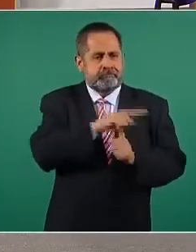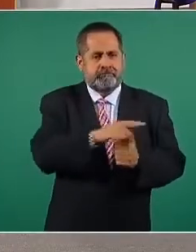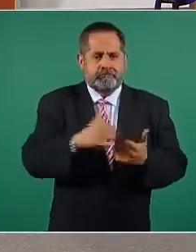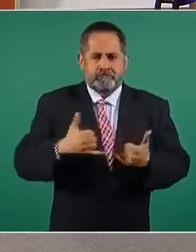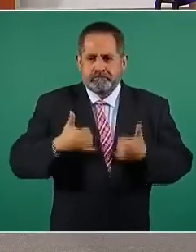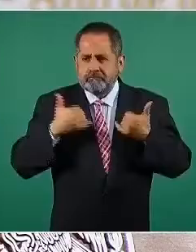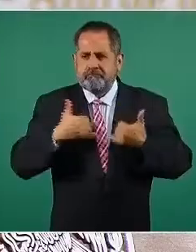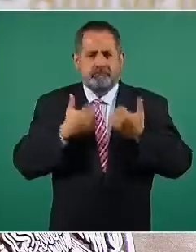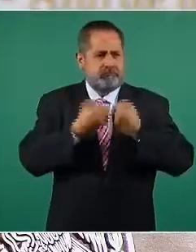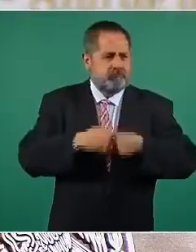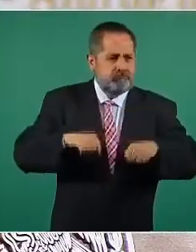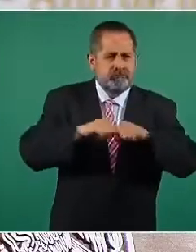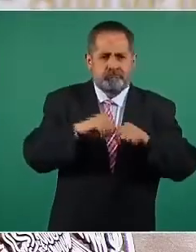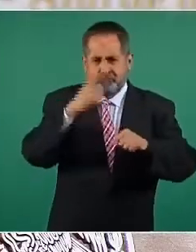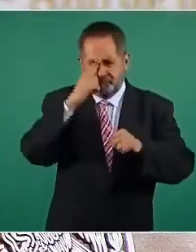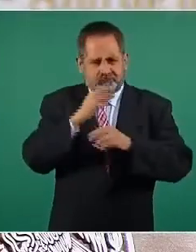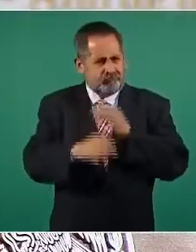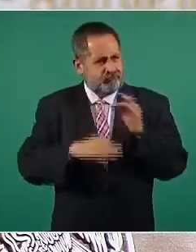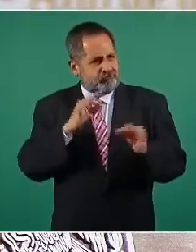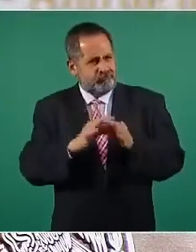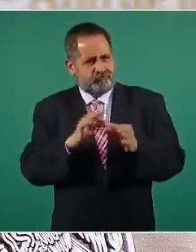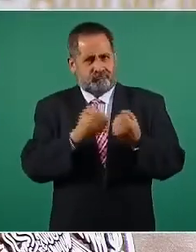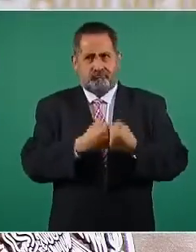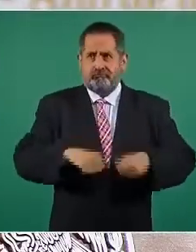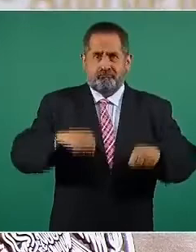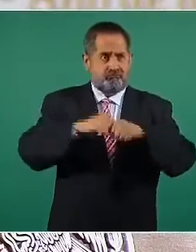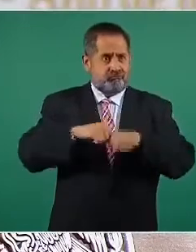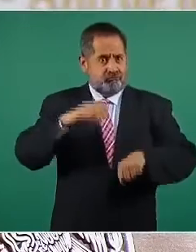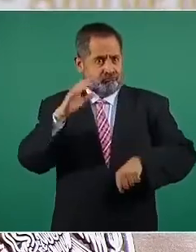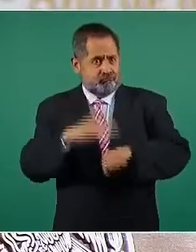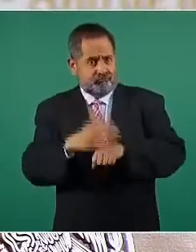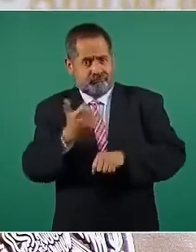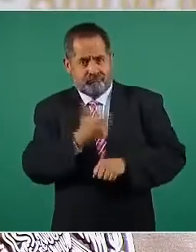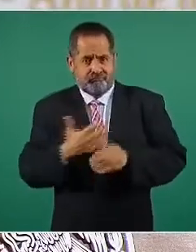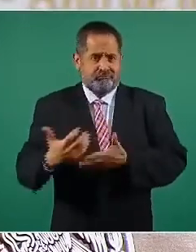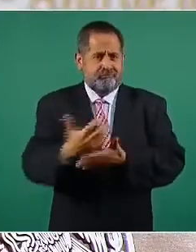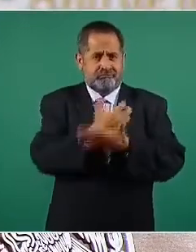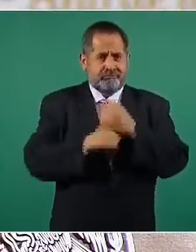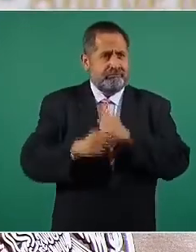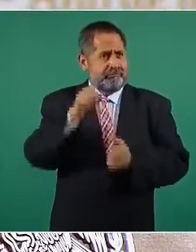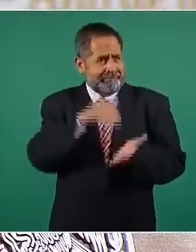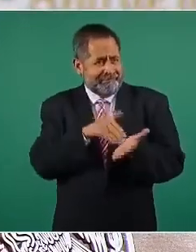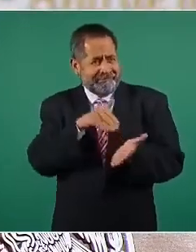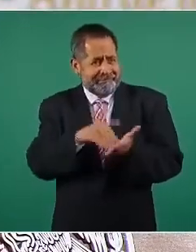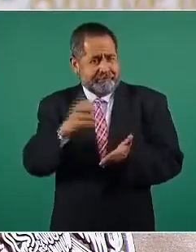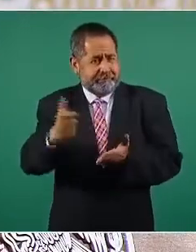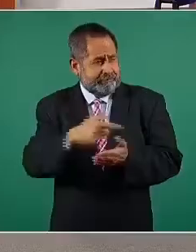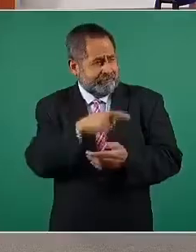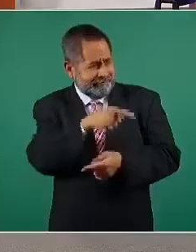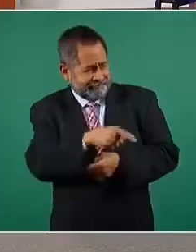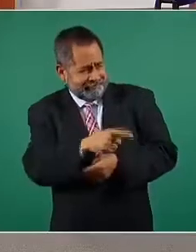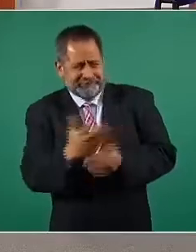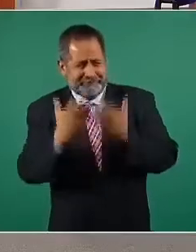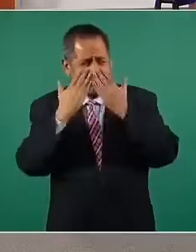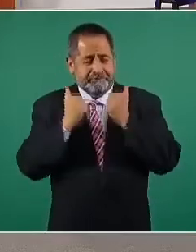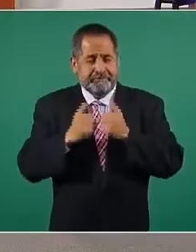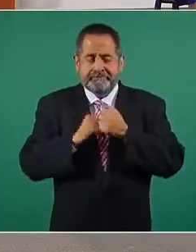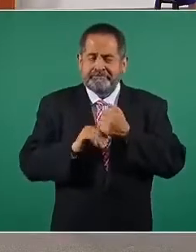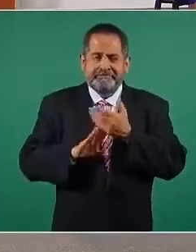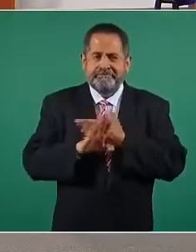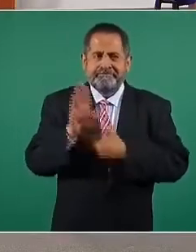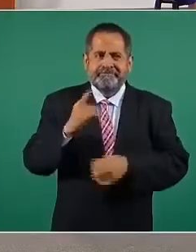su perfil socio-demográfico para ser accionista de una empresa que reporta ganancias por más de mil millones de pesos. Adelante, por favor.